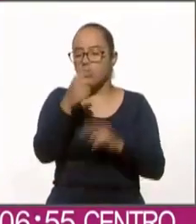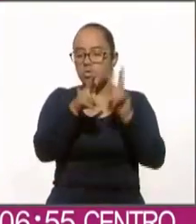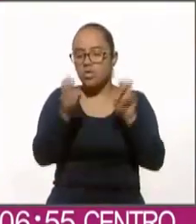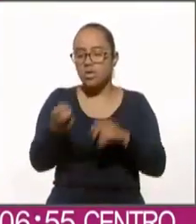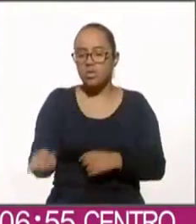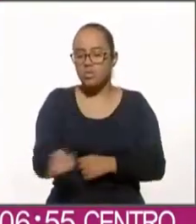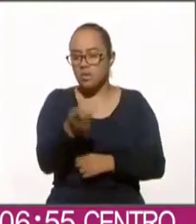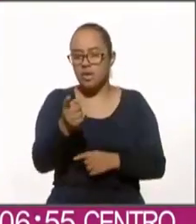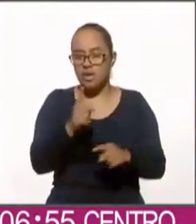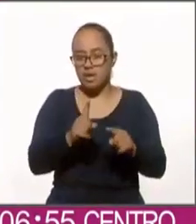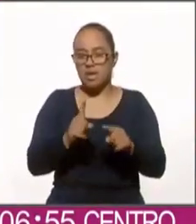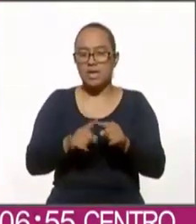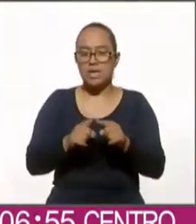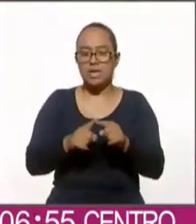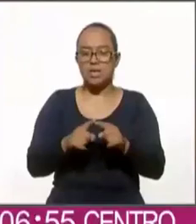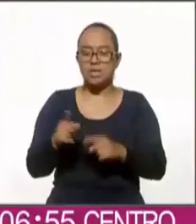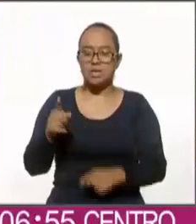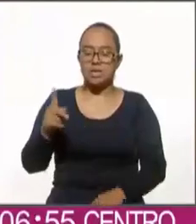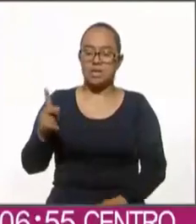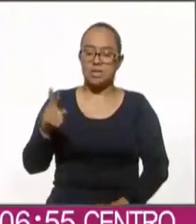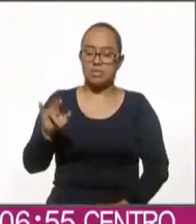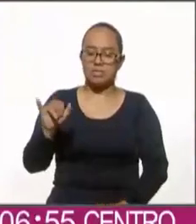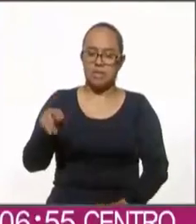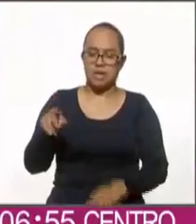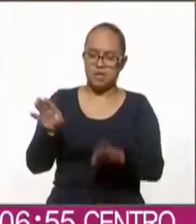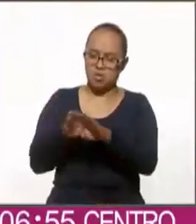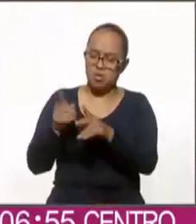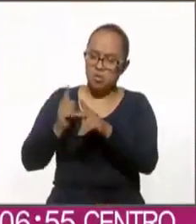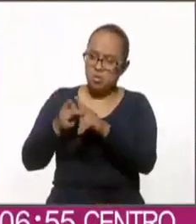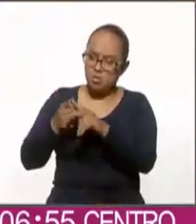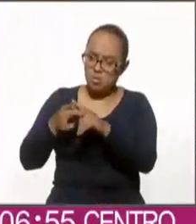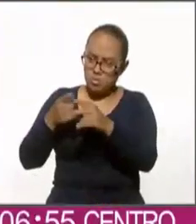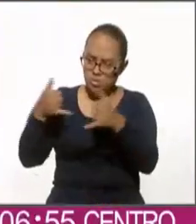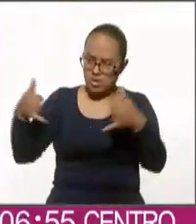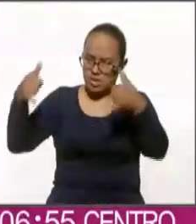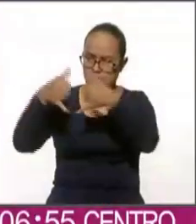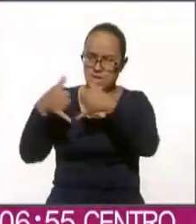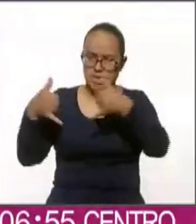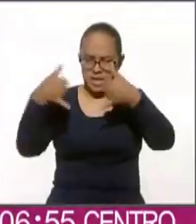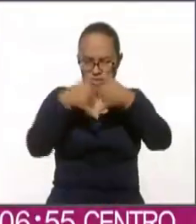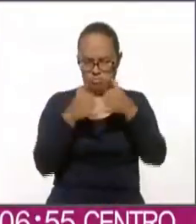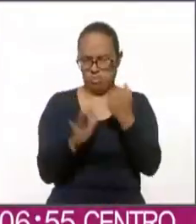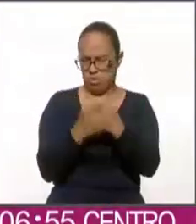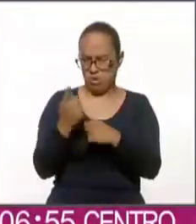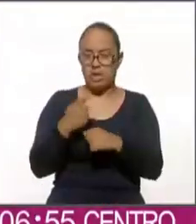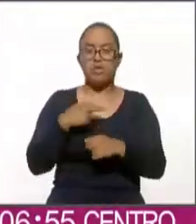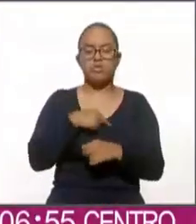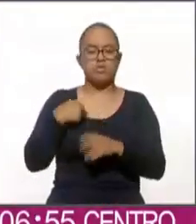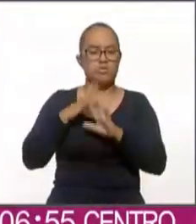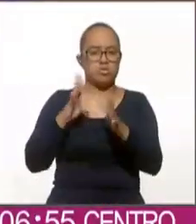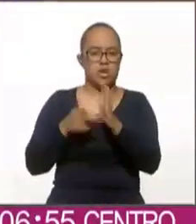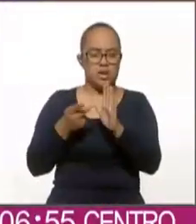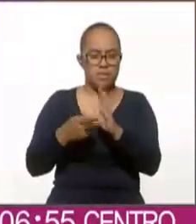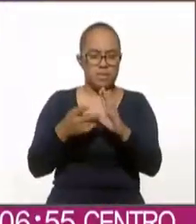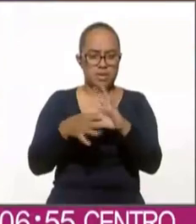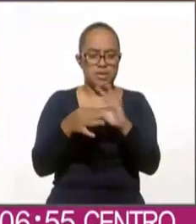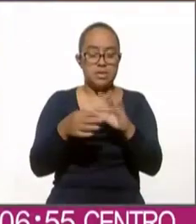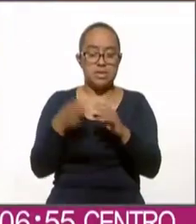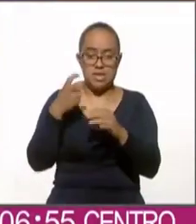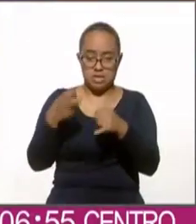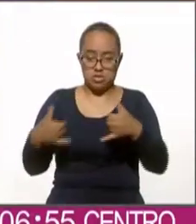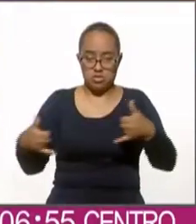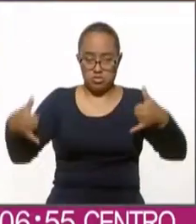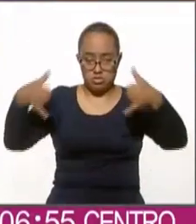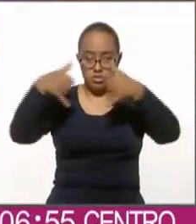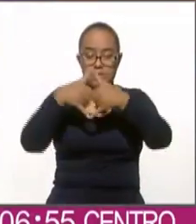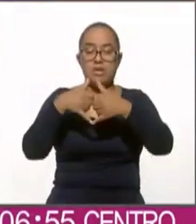ahí con el frente es porque hicieron una medición telefónica cuando como hemos repetido varias veces en este espacio una medición telefónica